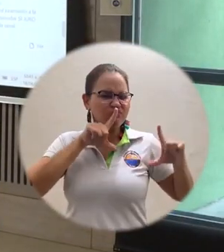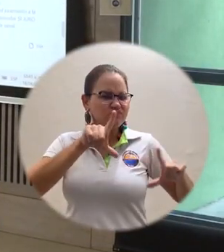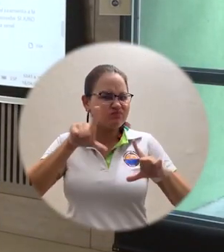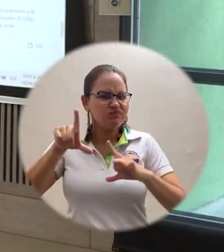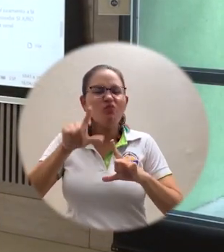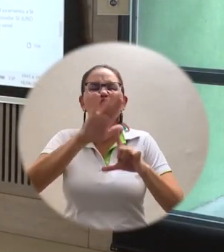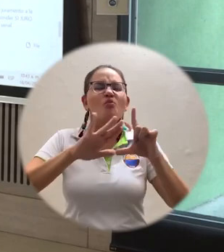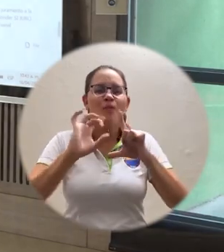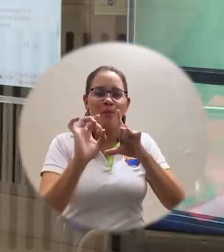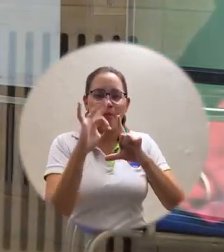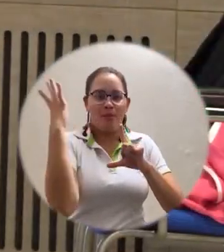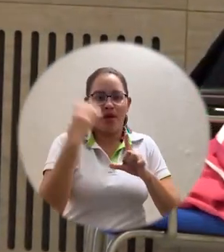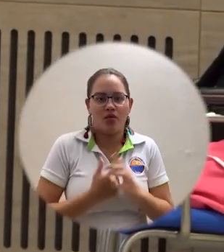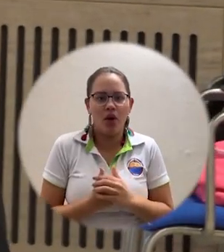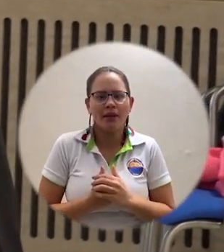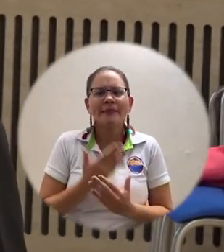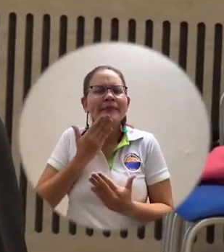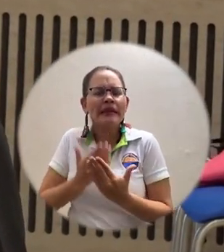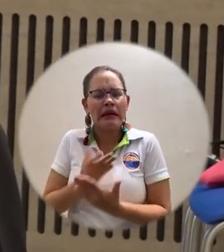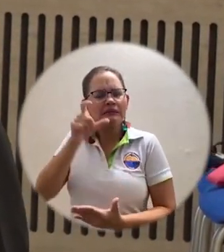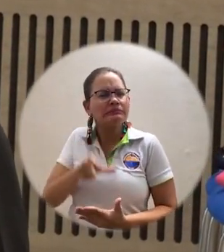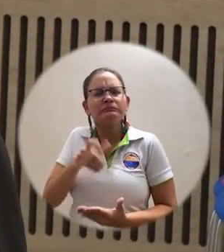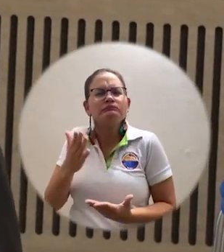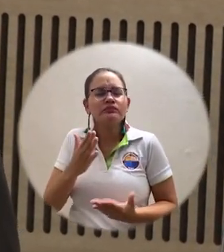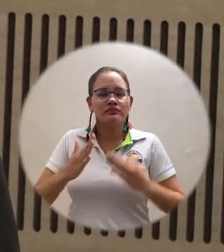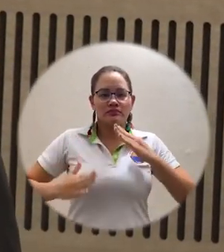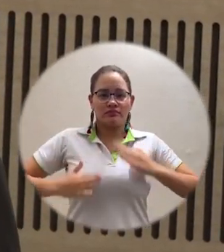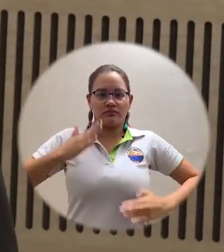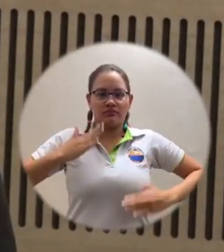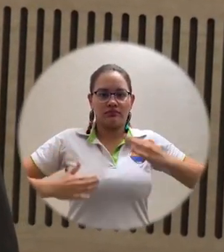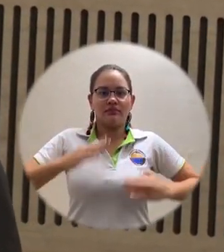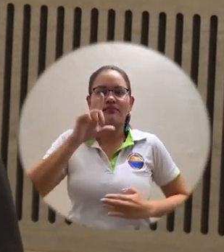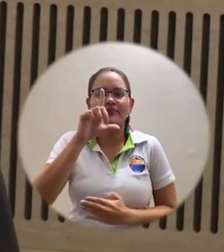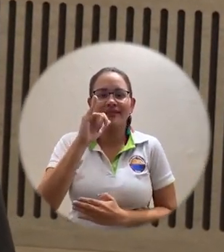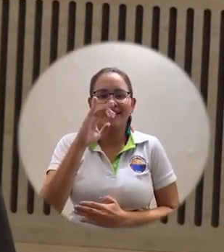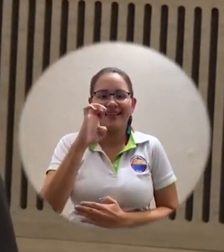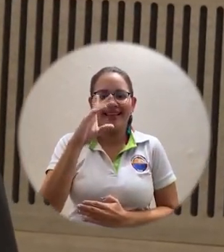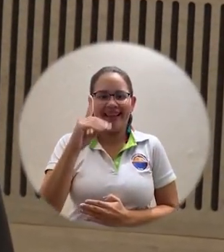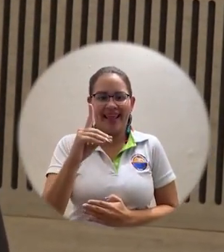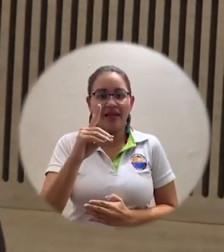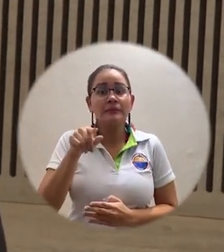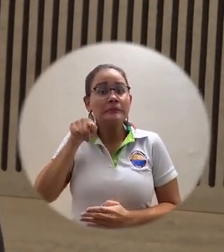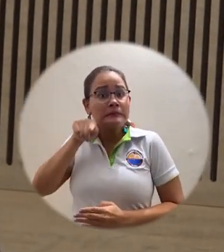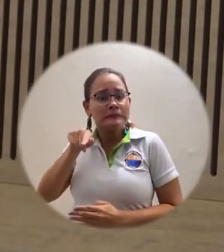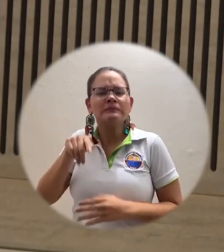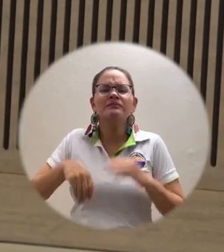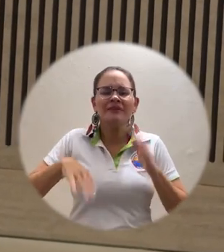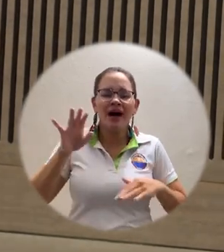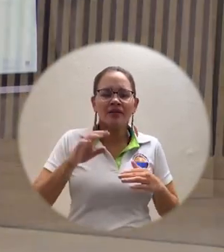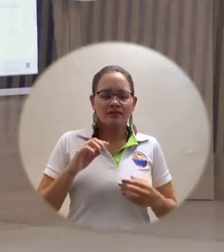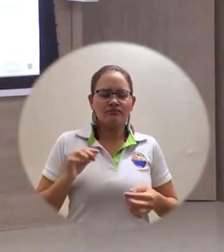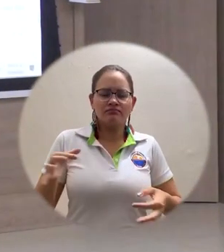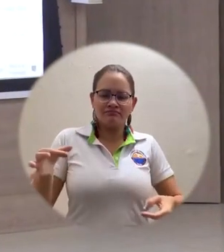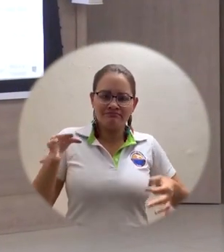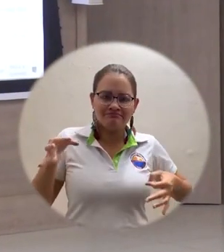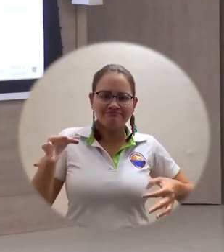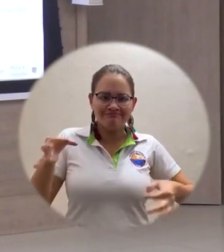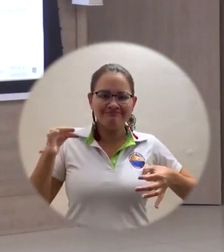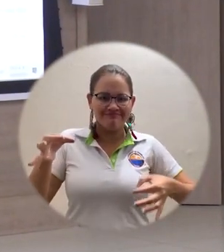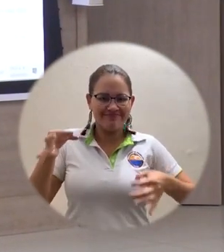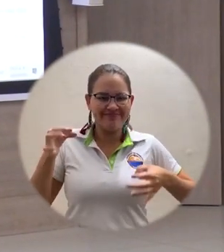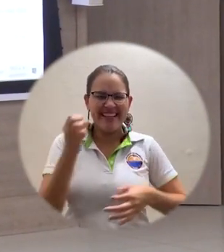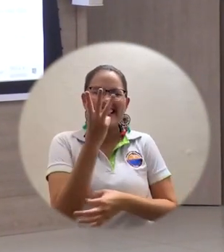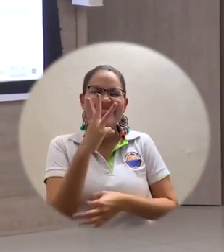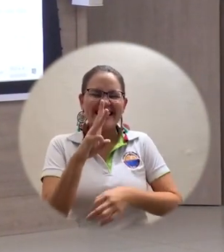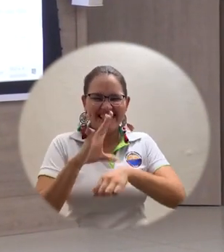Colombia que realiza una ceremonia de grados virtual con la participación de un robot. Lied, el androide de Unimagdalena, representó a los 13